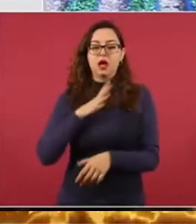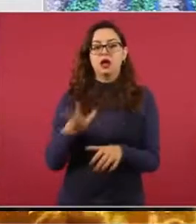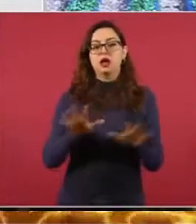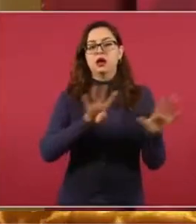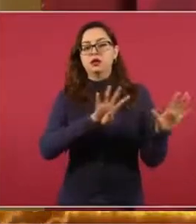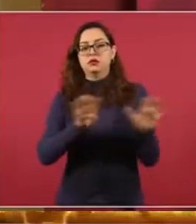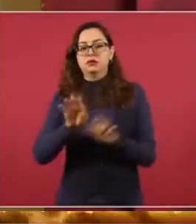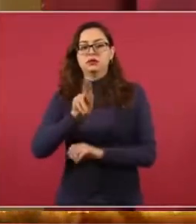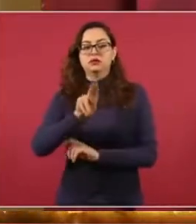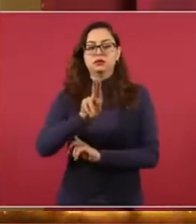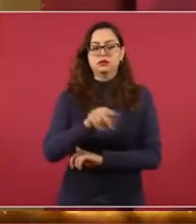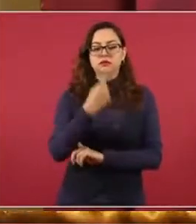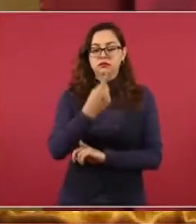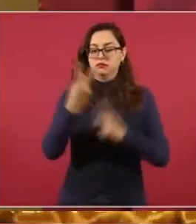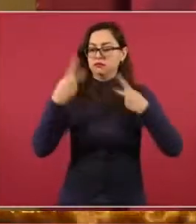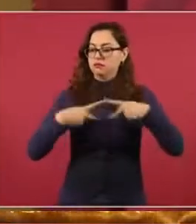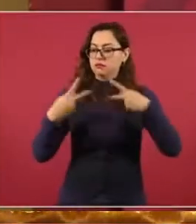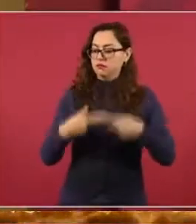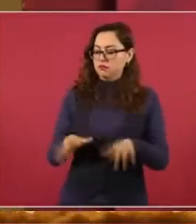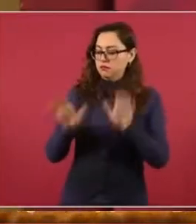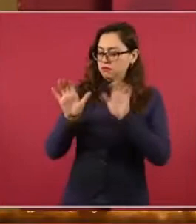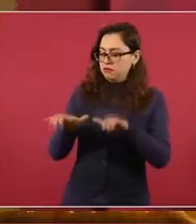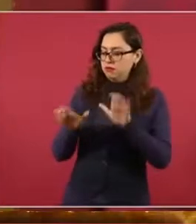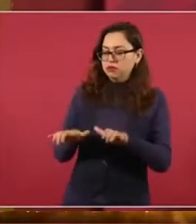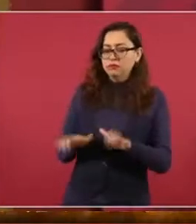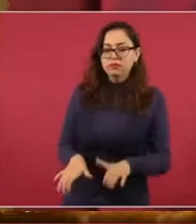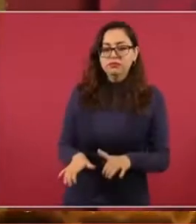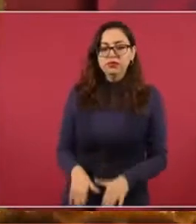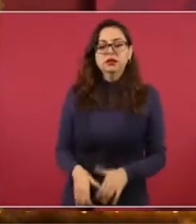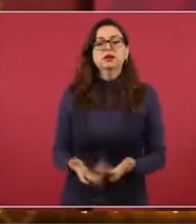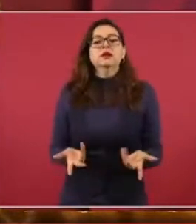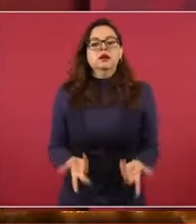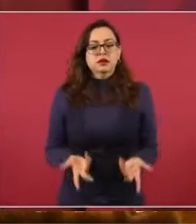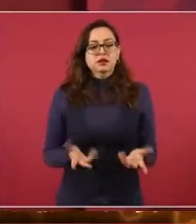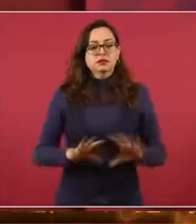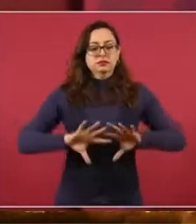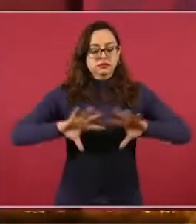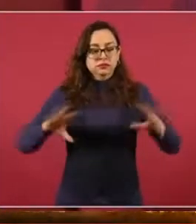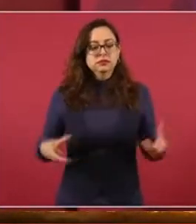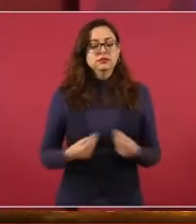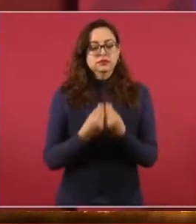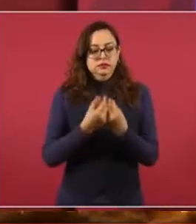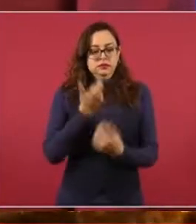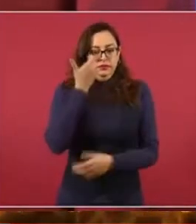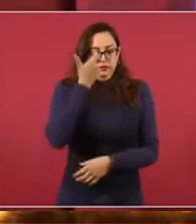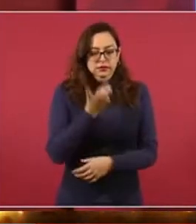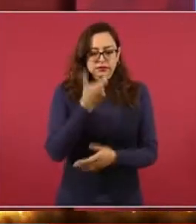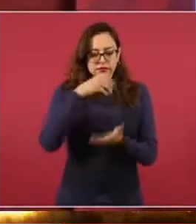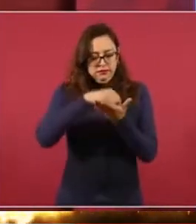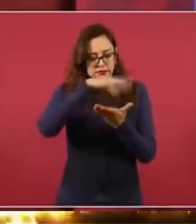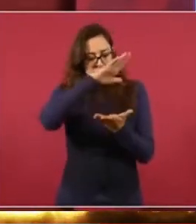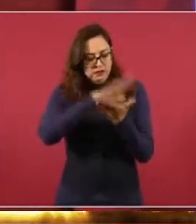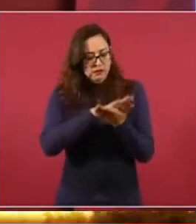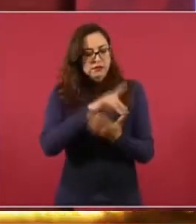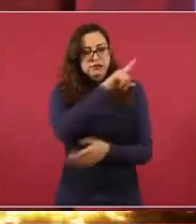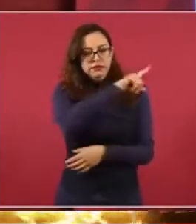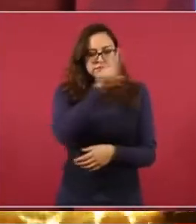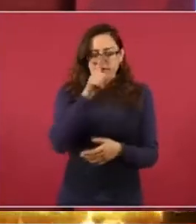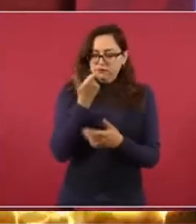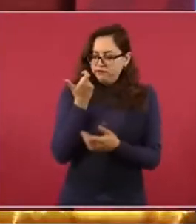aseguradas. En otras noticias relevantes, el presidente indicó la fecha, el lugar y la hora